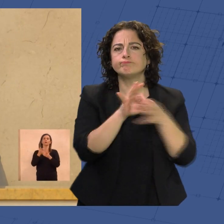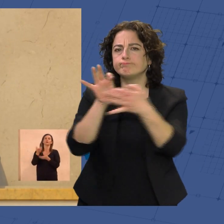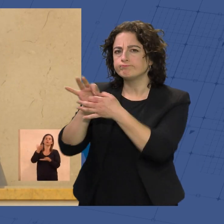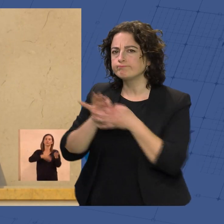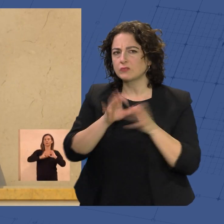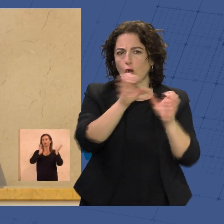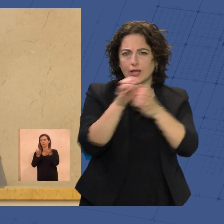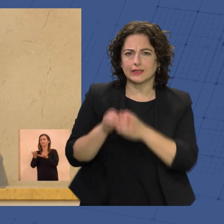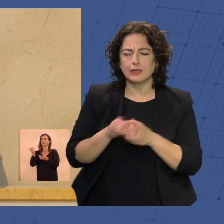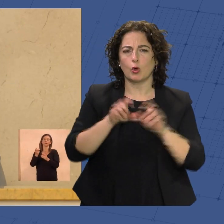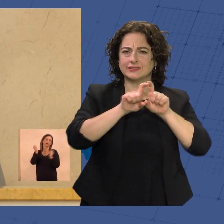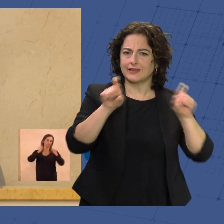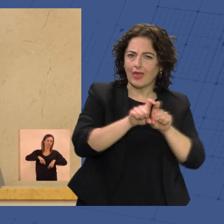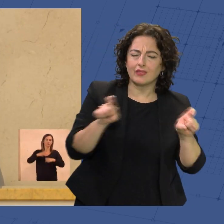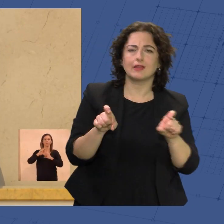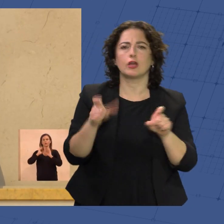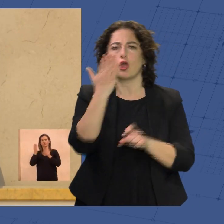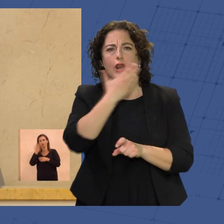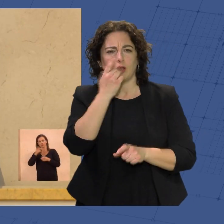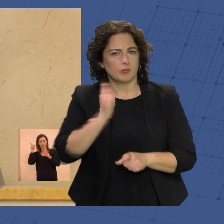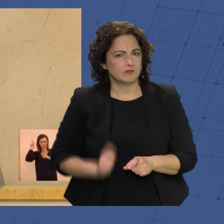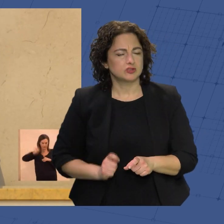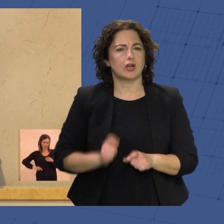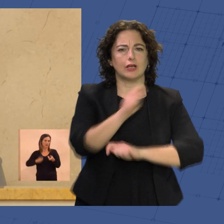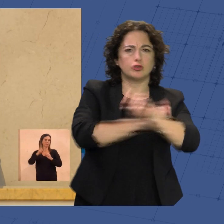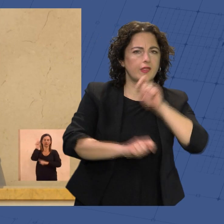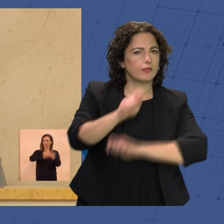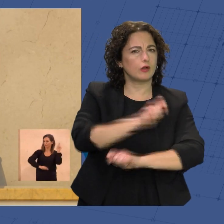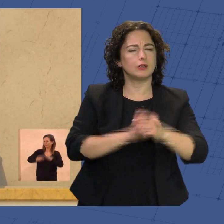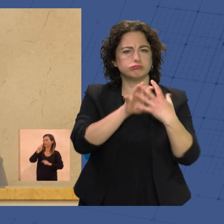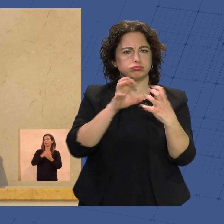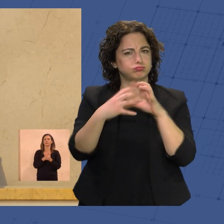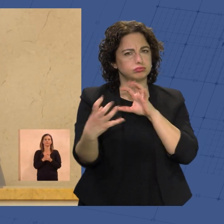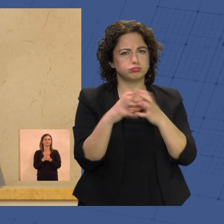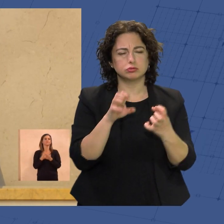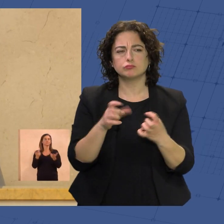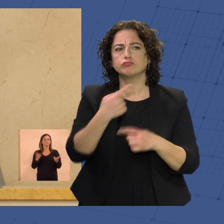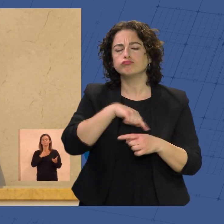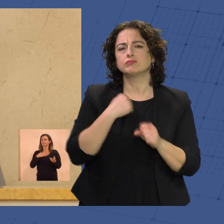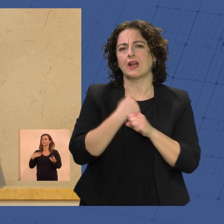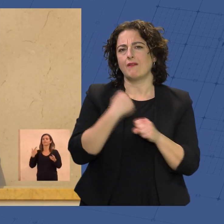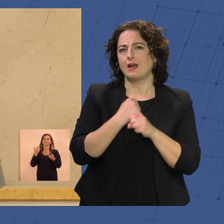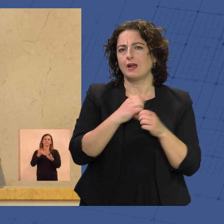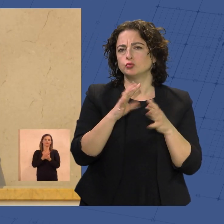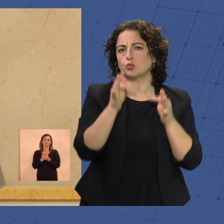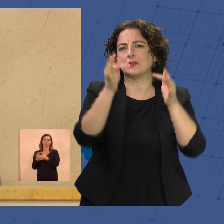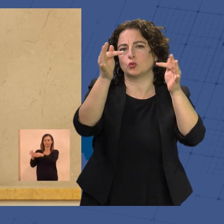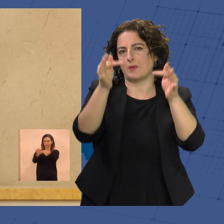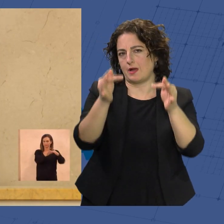de enlace entre los diferentes colectivos, entidades, colegios profesionales, asociaciones. Hemos querido trabajar desde la suma